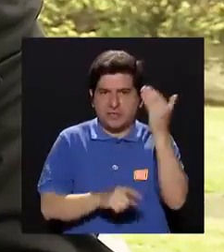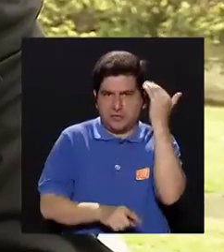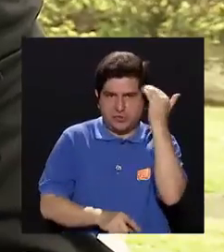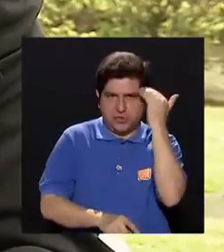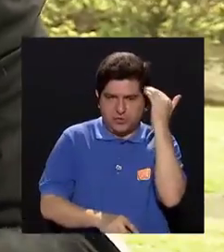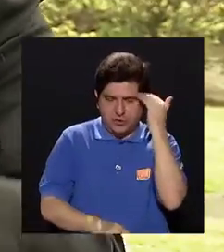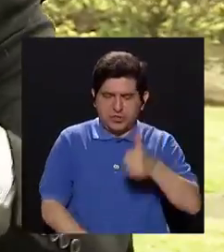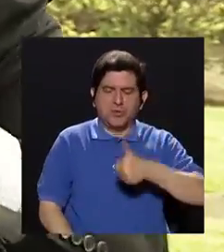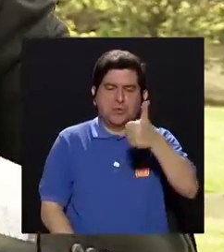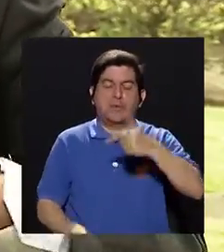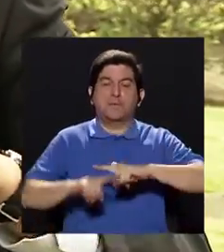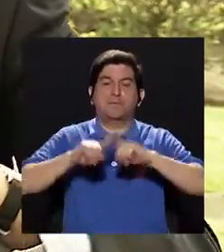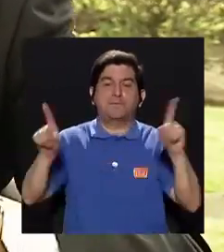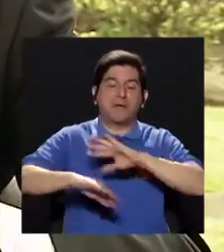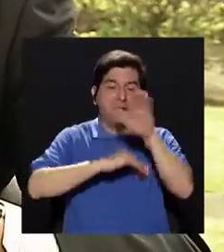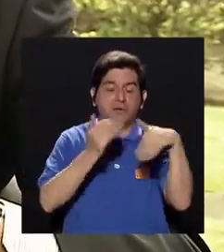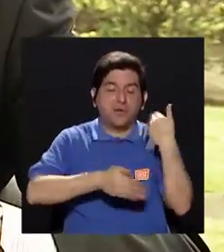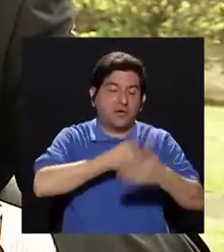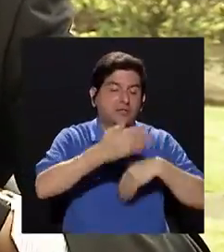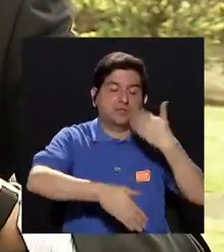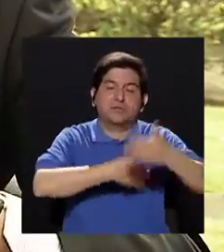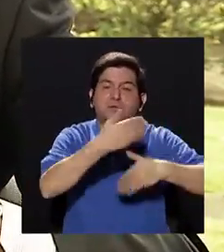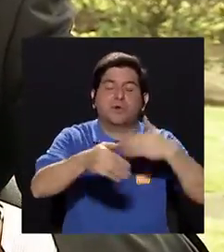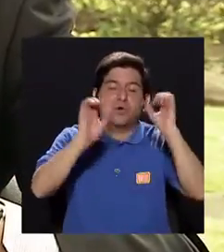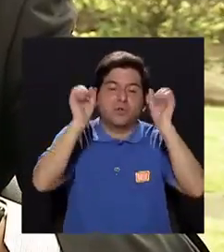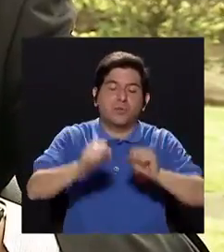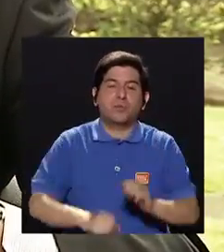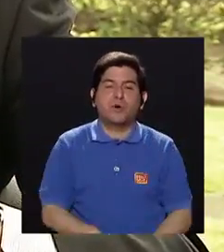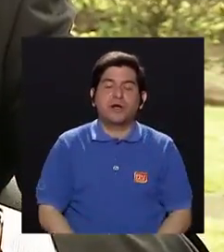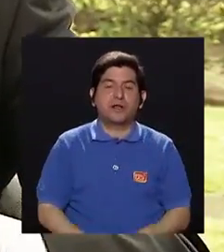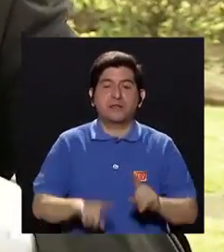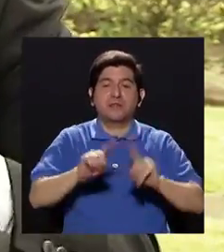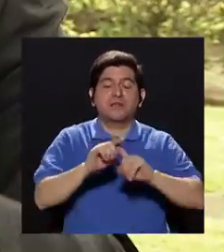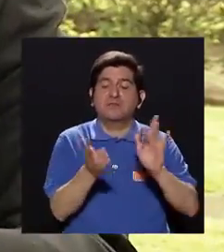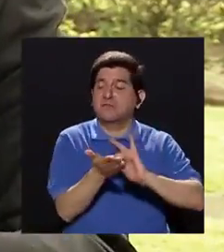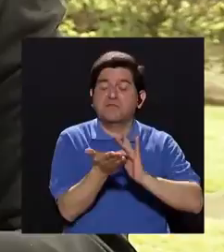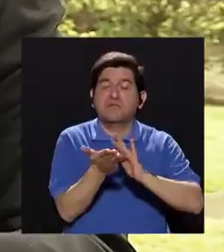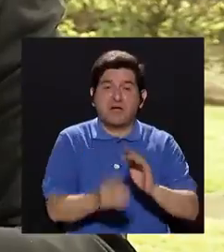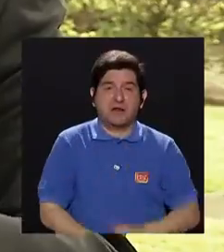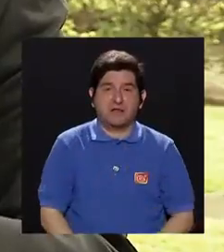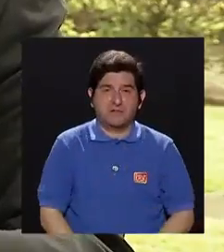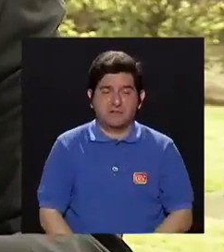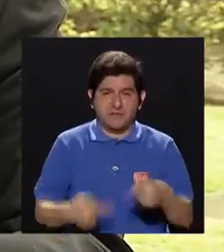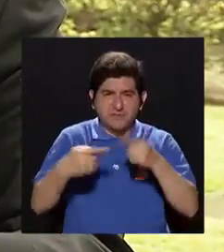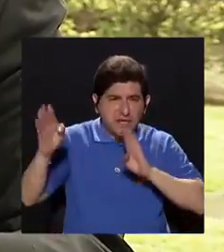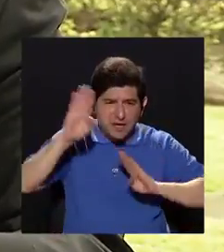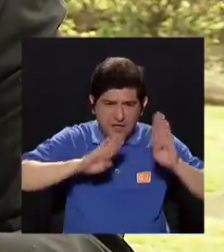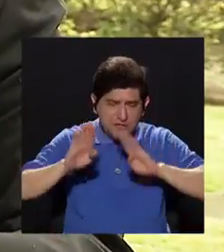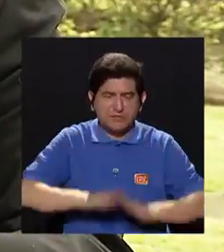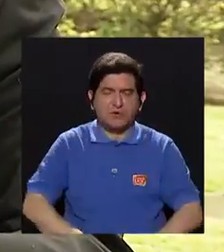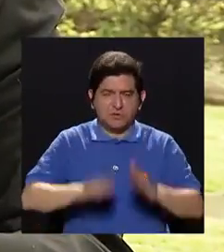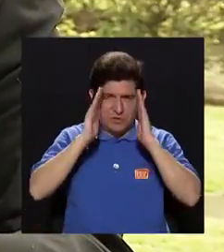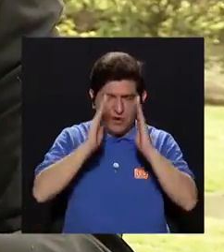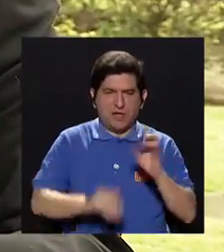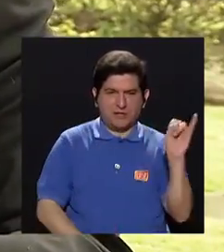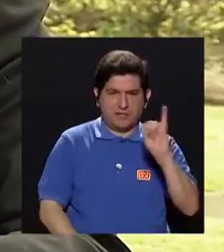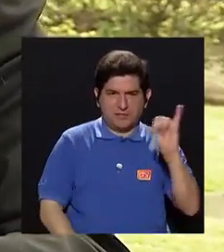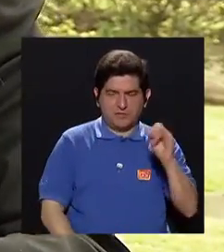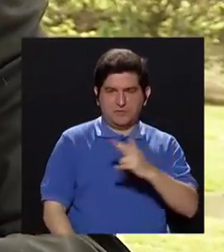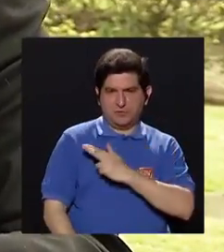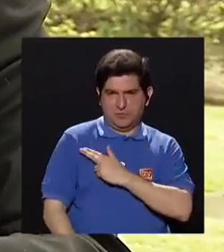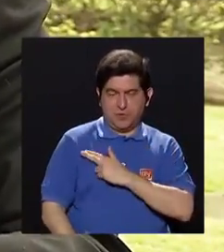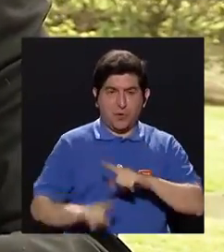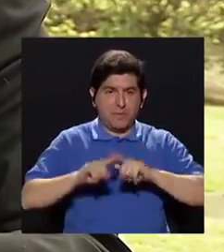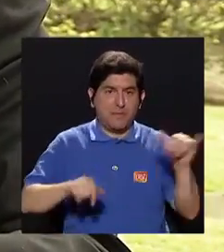del paciente. Entonces, en todo este tránsito pueden haber medicamentos, ¿verdad? Estará el antibiótico para tratar la infección urinaria, pero